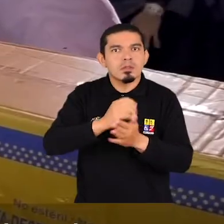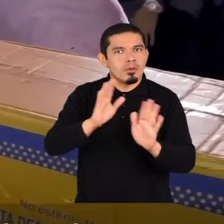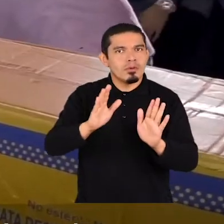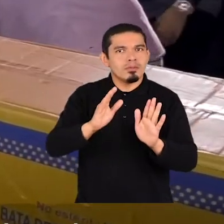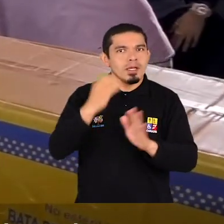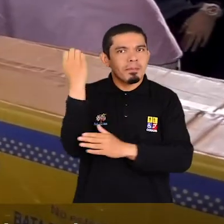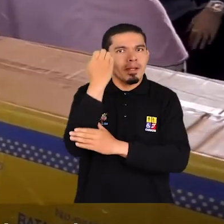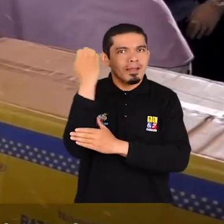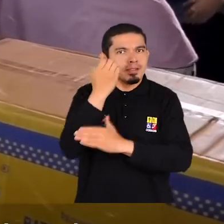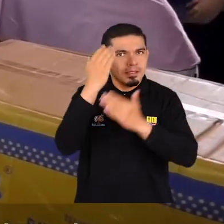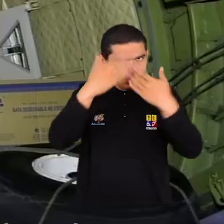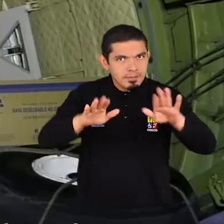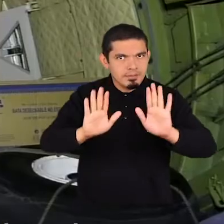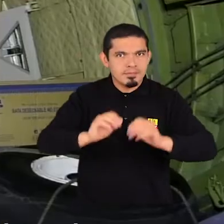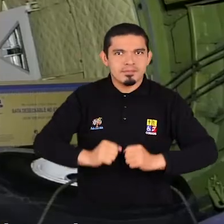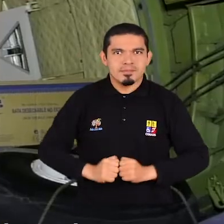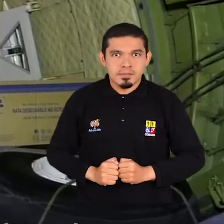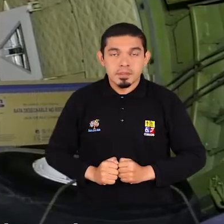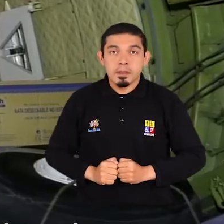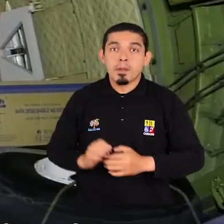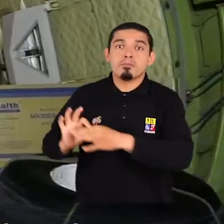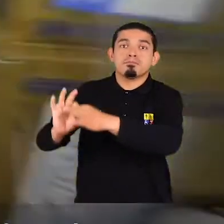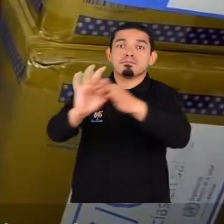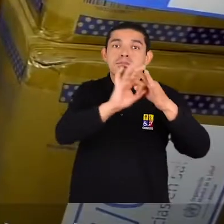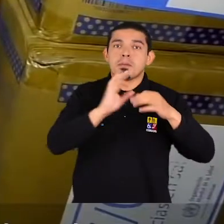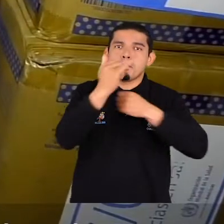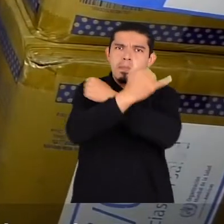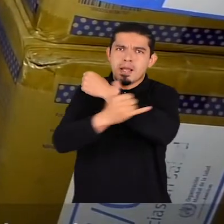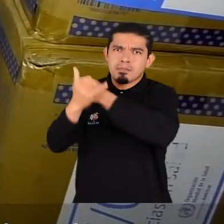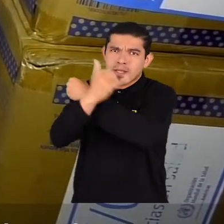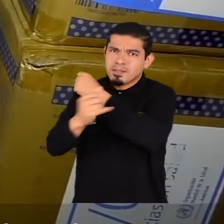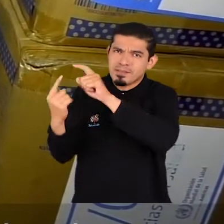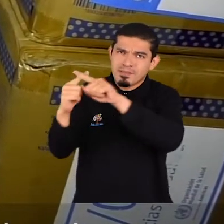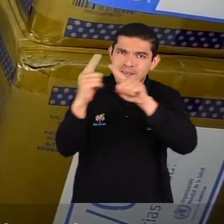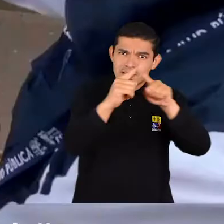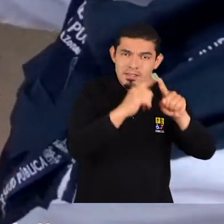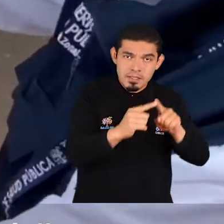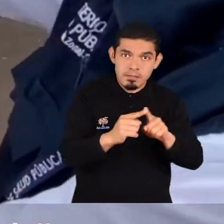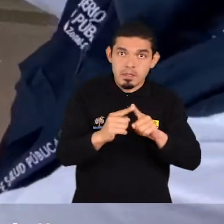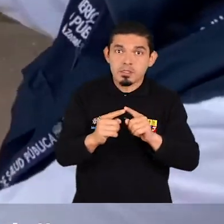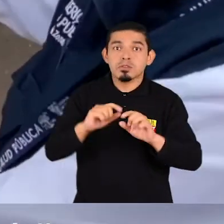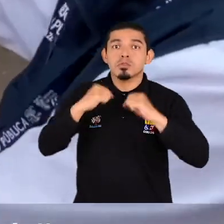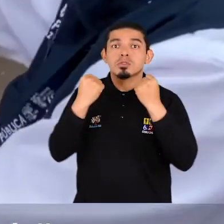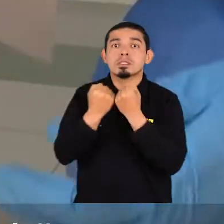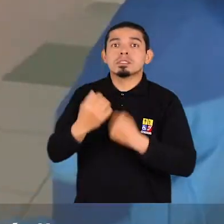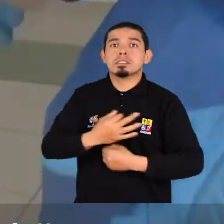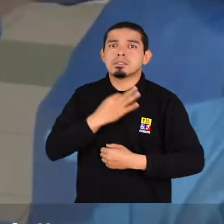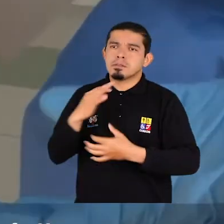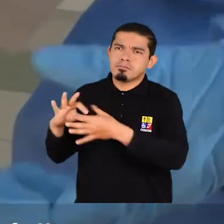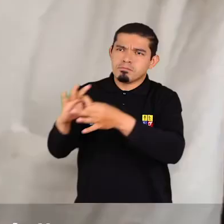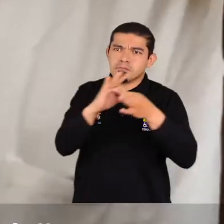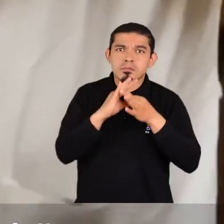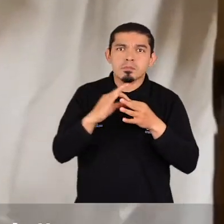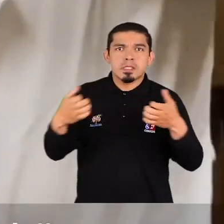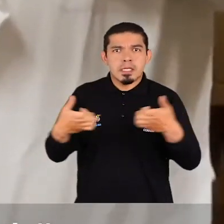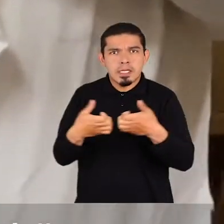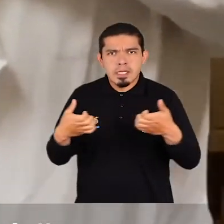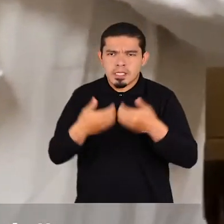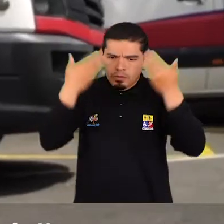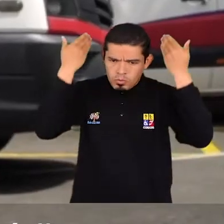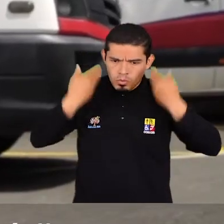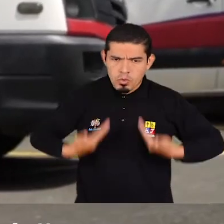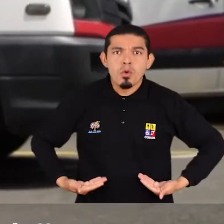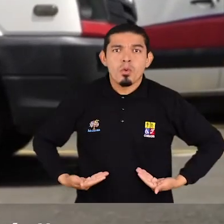gestión con organismos internacionales, la solidaridad de varios países y de la sociedad civil nos ha permitido sumar insumos médicos, trajes de